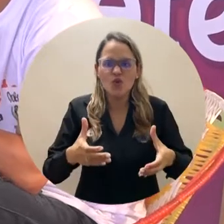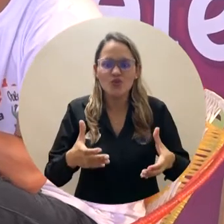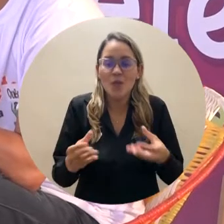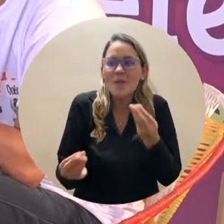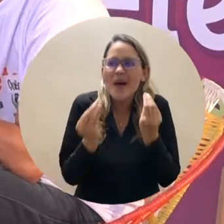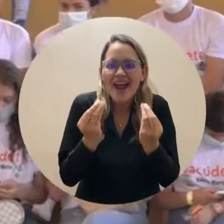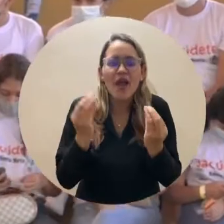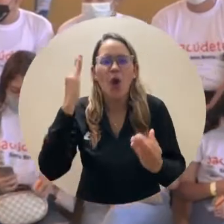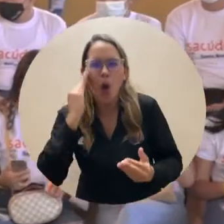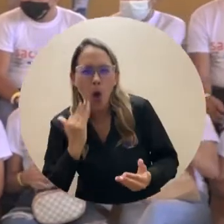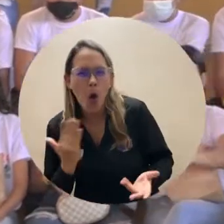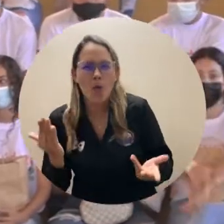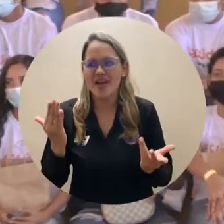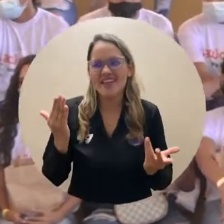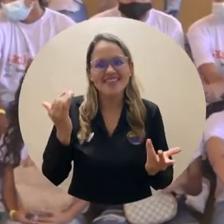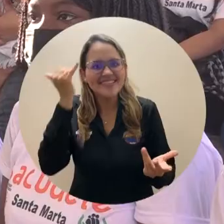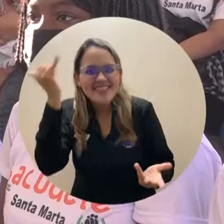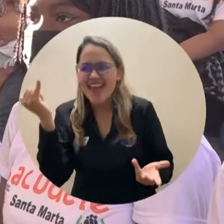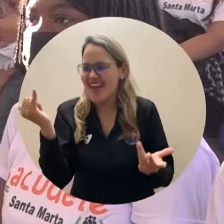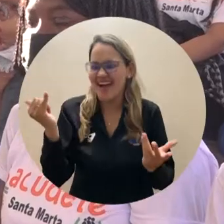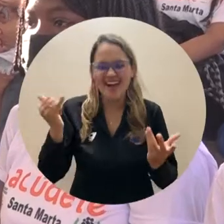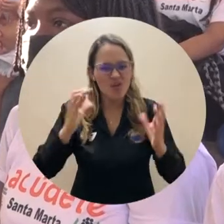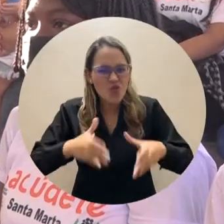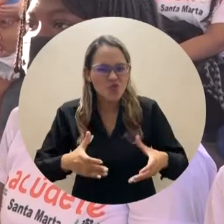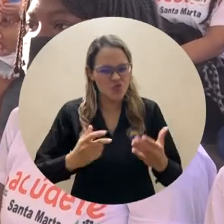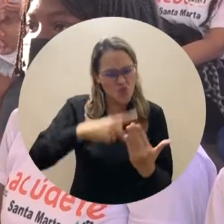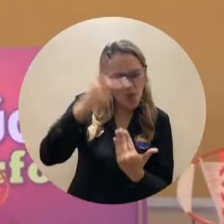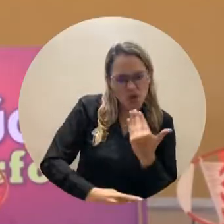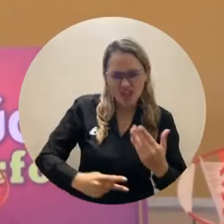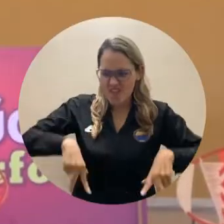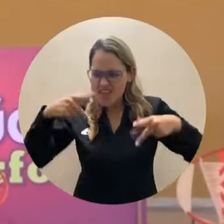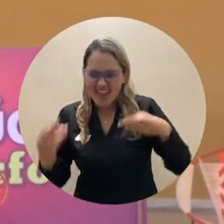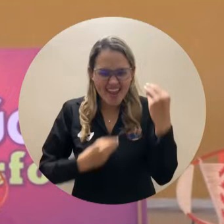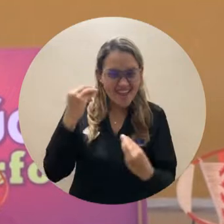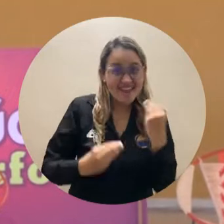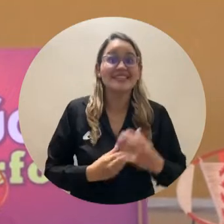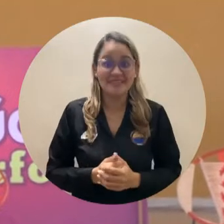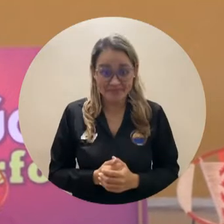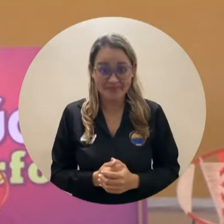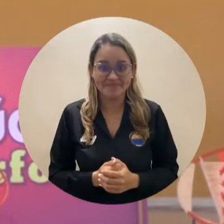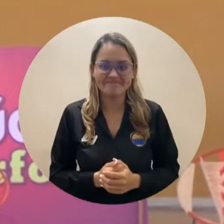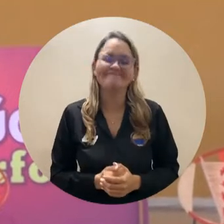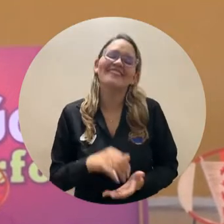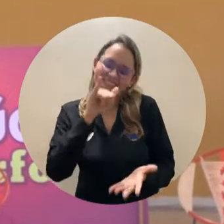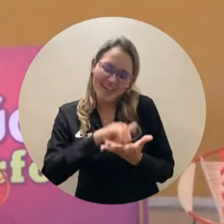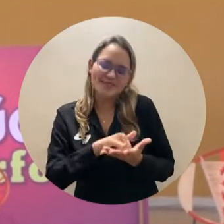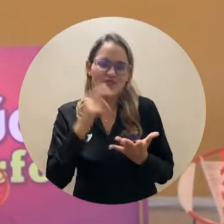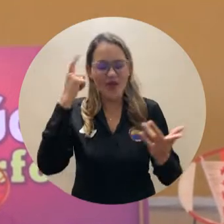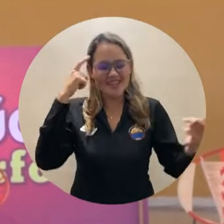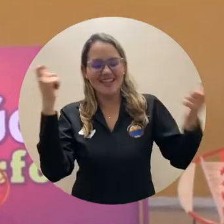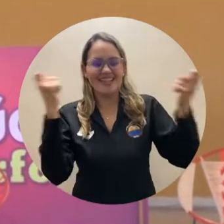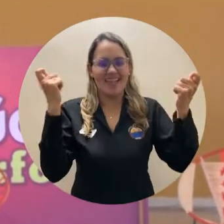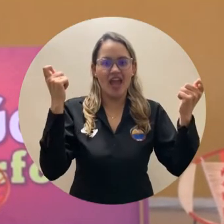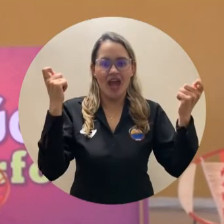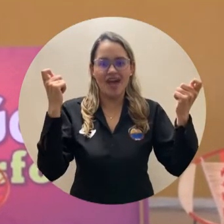fortalecer los proyectos de vida de 25.000 adolescentes y jóvenes de todo del país. Estamos en una toma regional